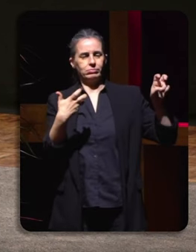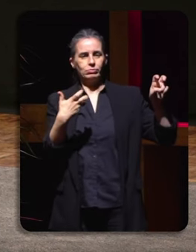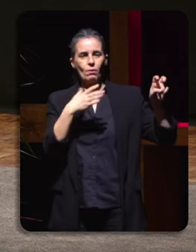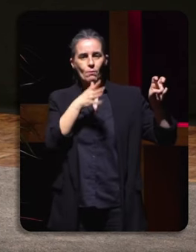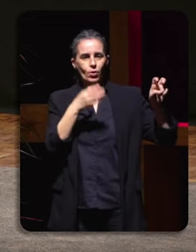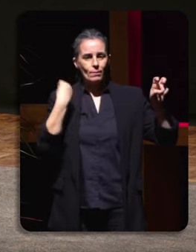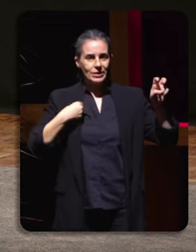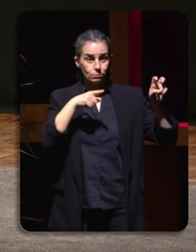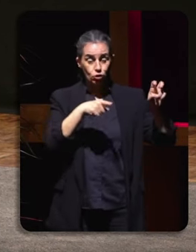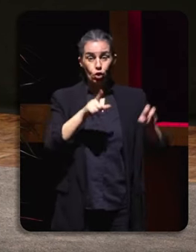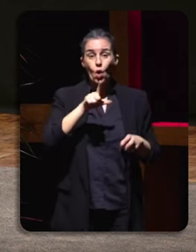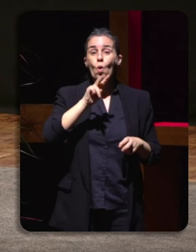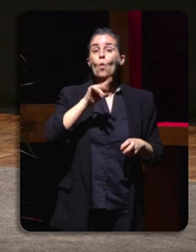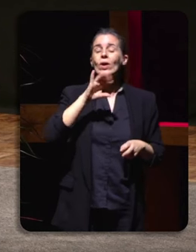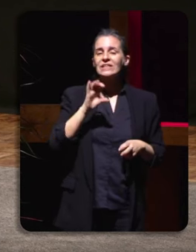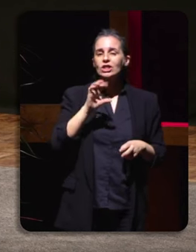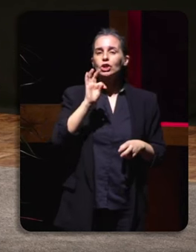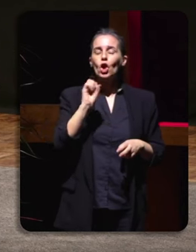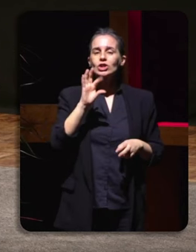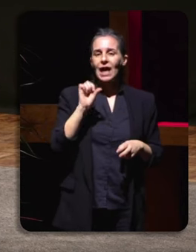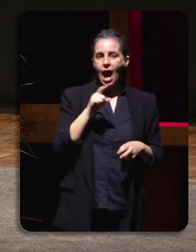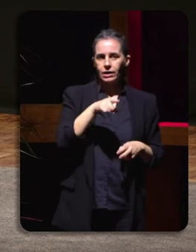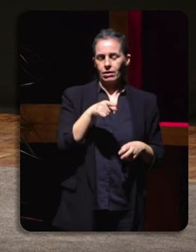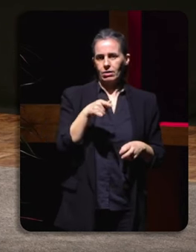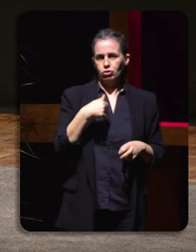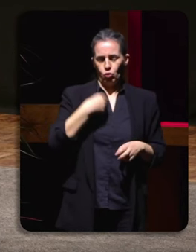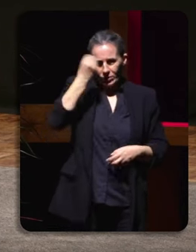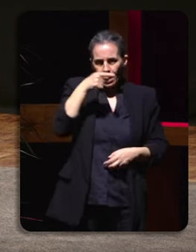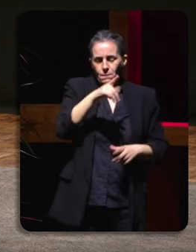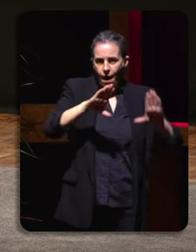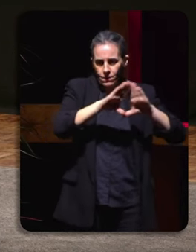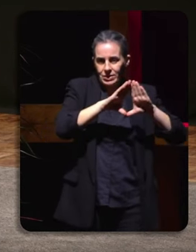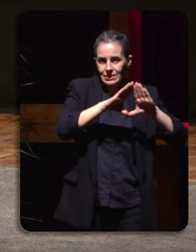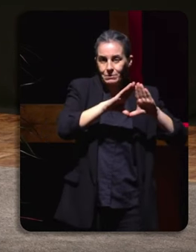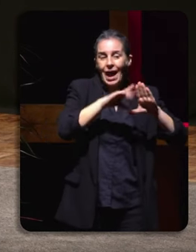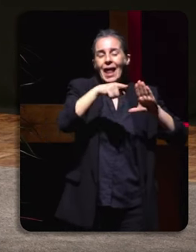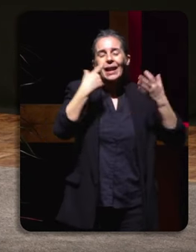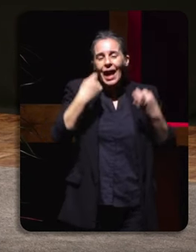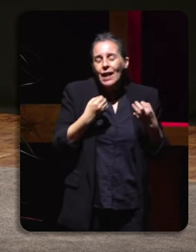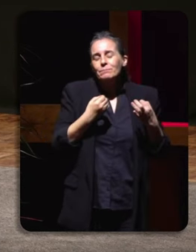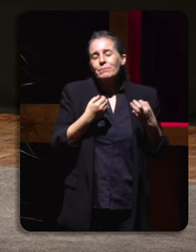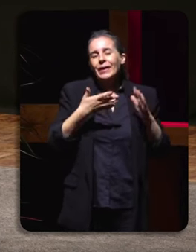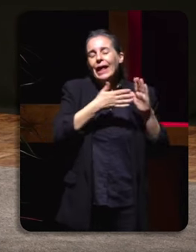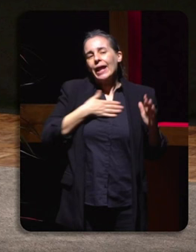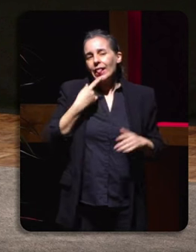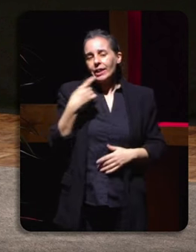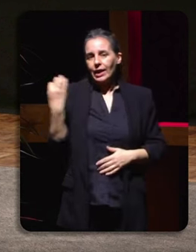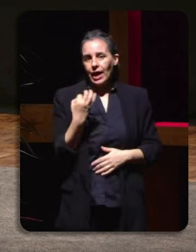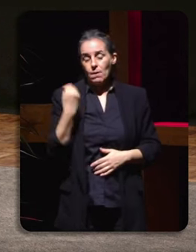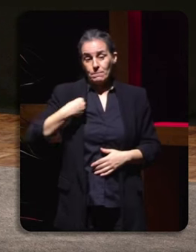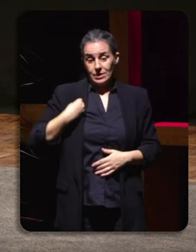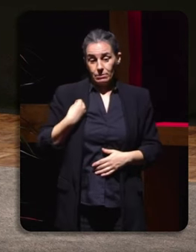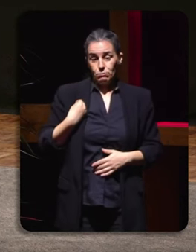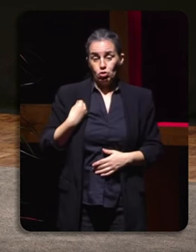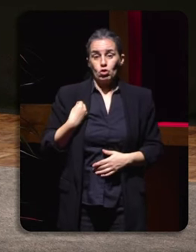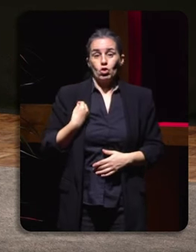definía como feminista. Él lo que quería decir era que non podían consentir os homens que les quitaran os privilexios conseguidos